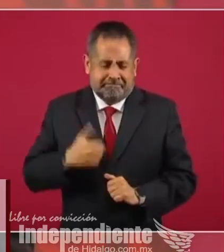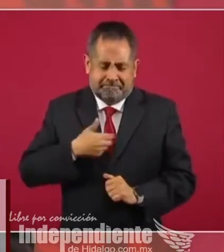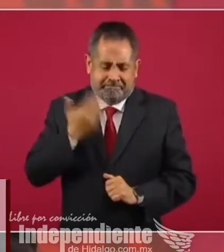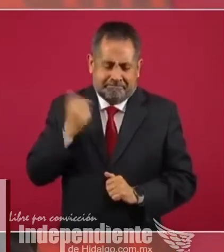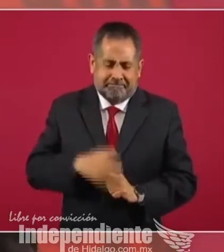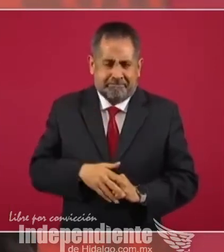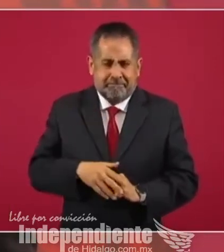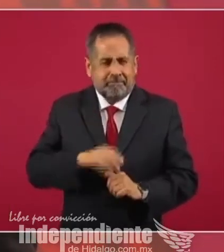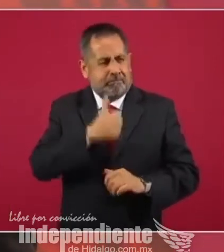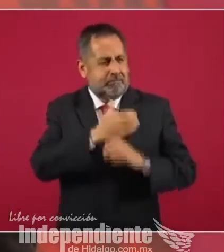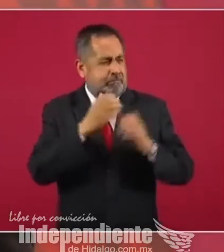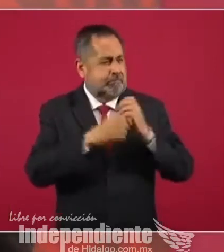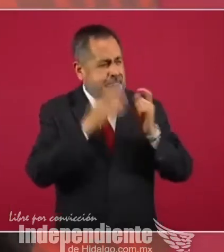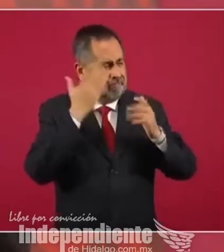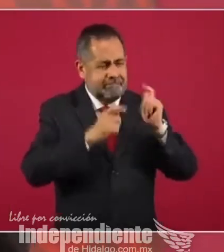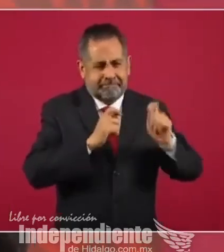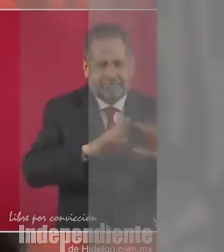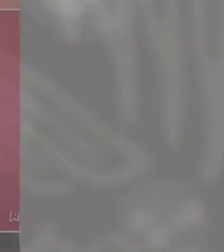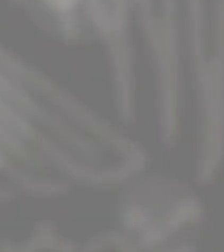Sabemos de otras cosas.